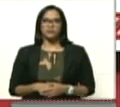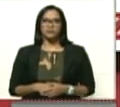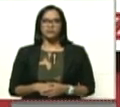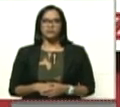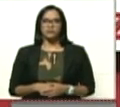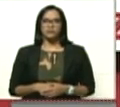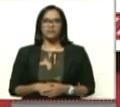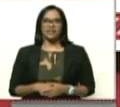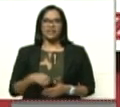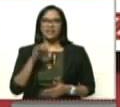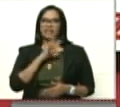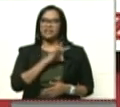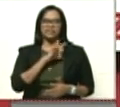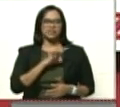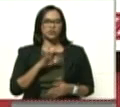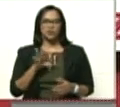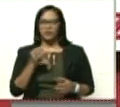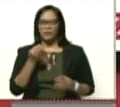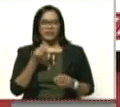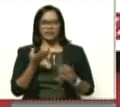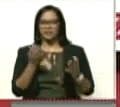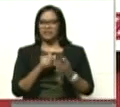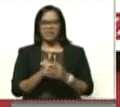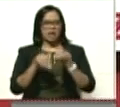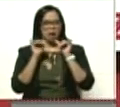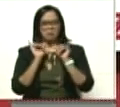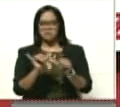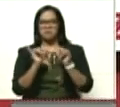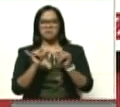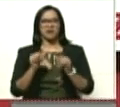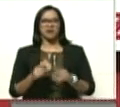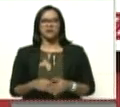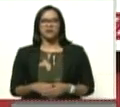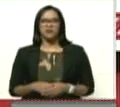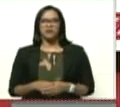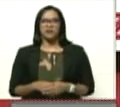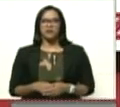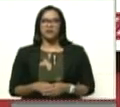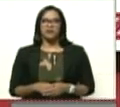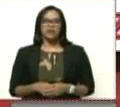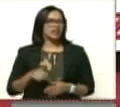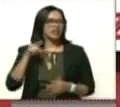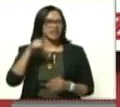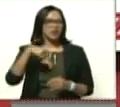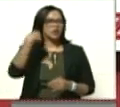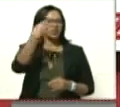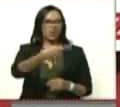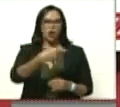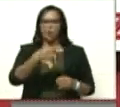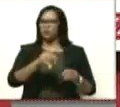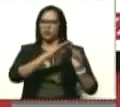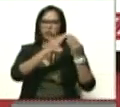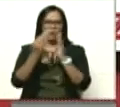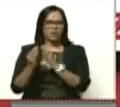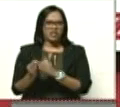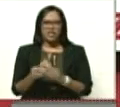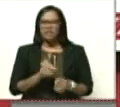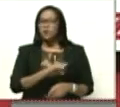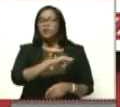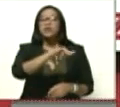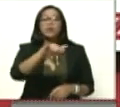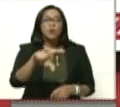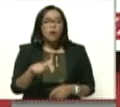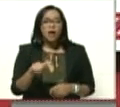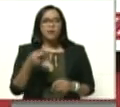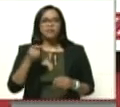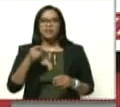Y esa gente lo ha cambiado. La misma. Y así son los de allá en el sur de Acevedo, así son los de la Magdalena por aquí, por